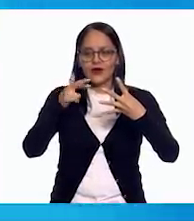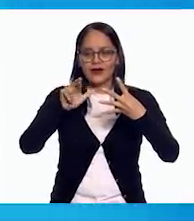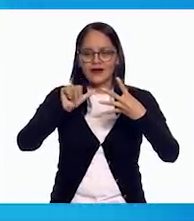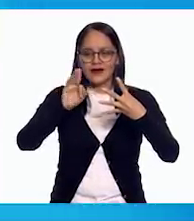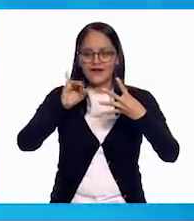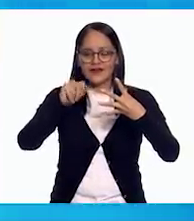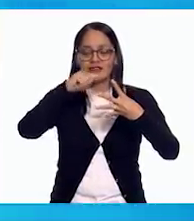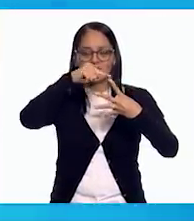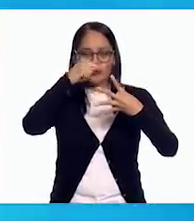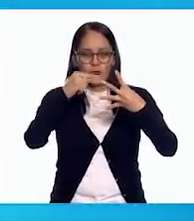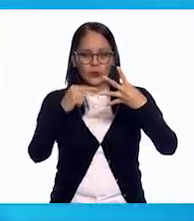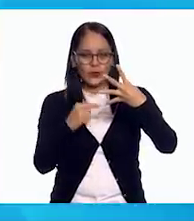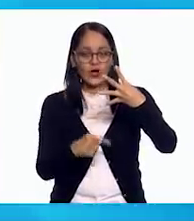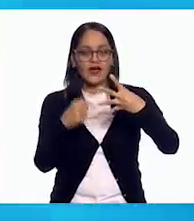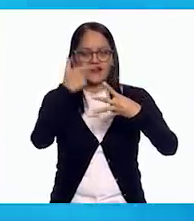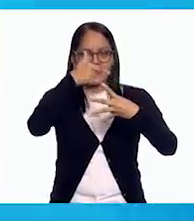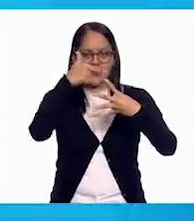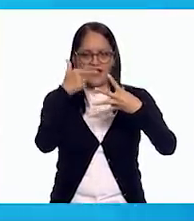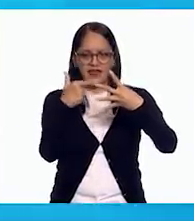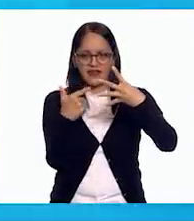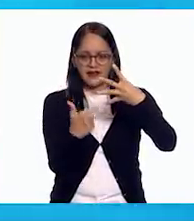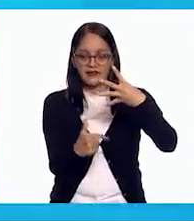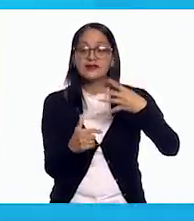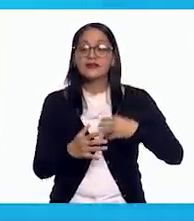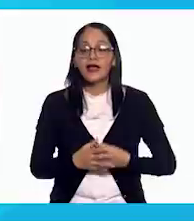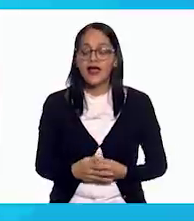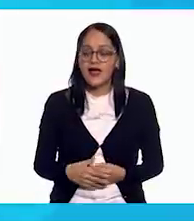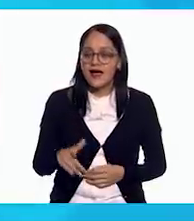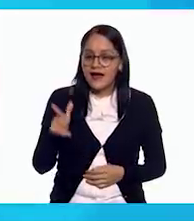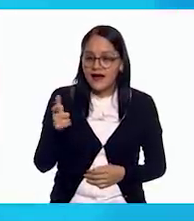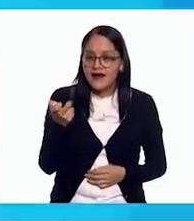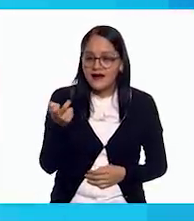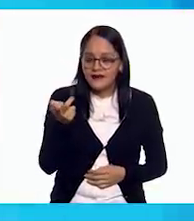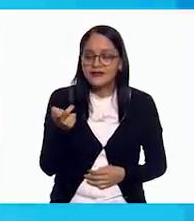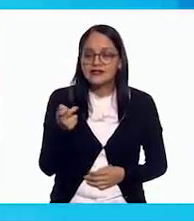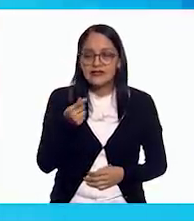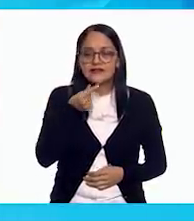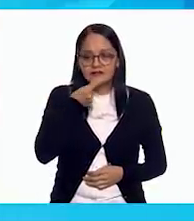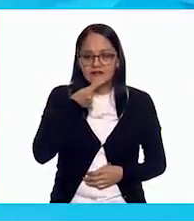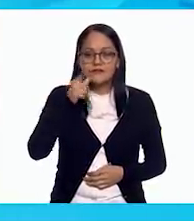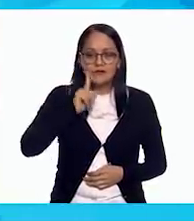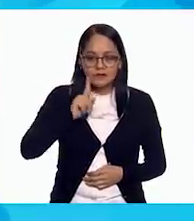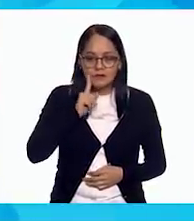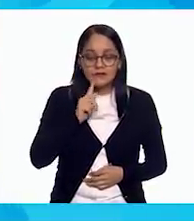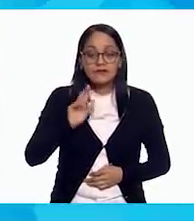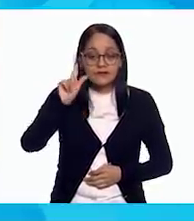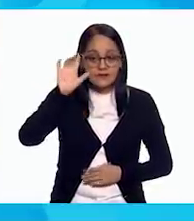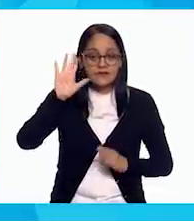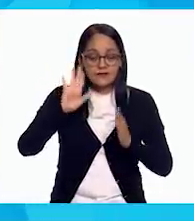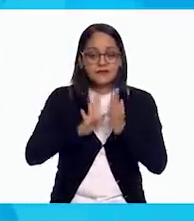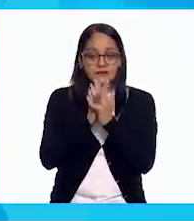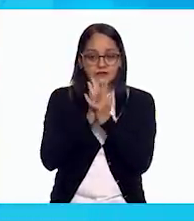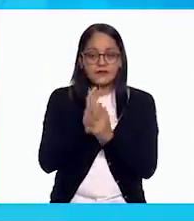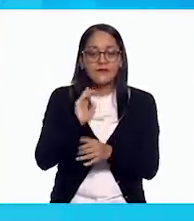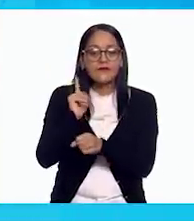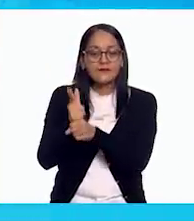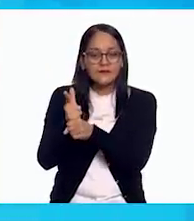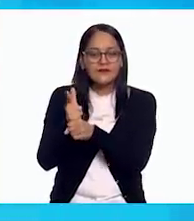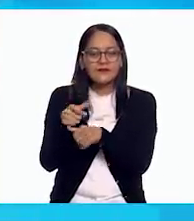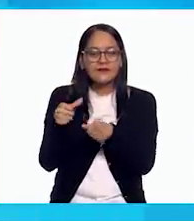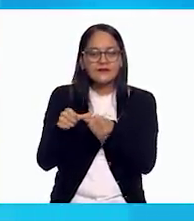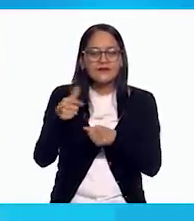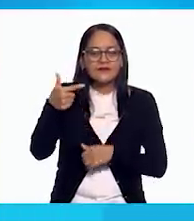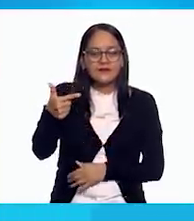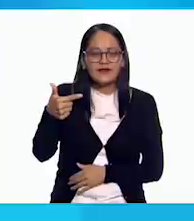la letra G. ¿Y qué? Ah, por eso la niña que nos hablaba y que participó no sabía identificarla